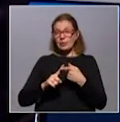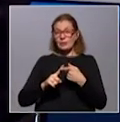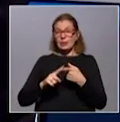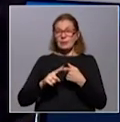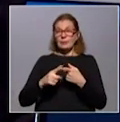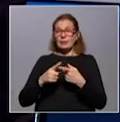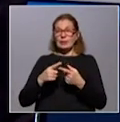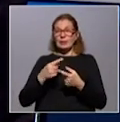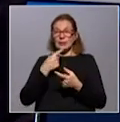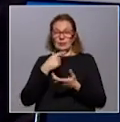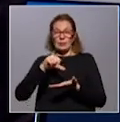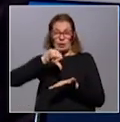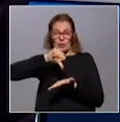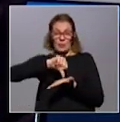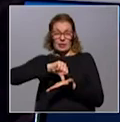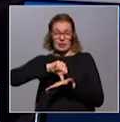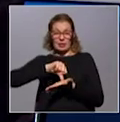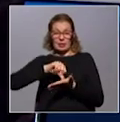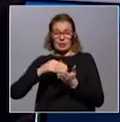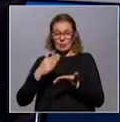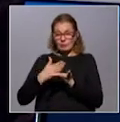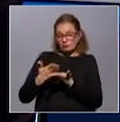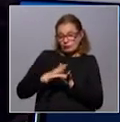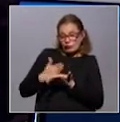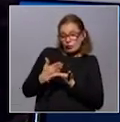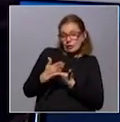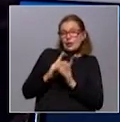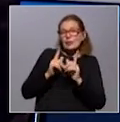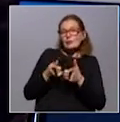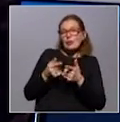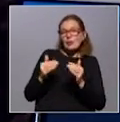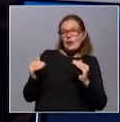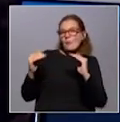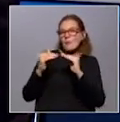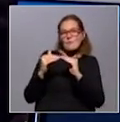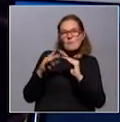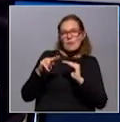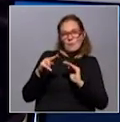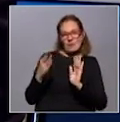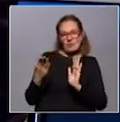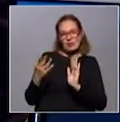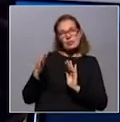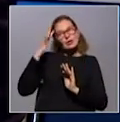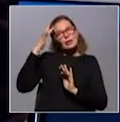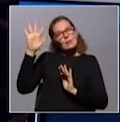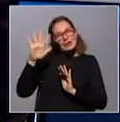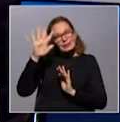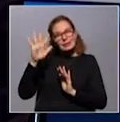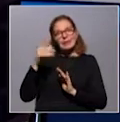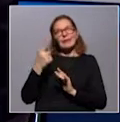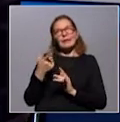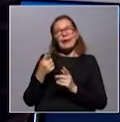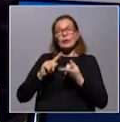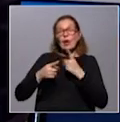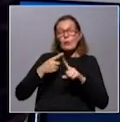países, digamos, los países que sean circunvecinos también apliquen medidas simultáneas. Entonces, imagínense que puede haber algún